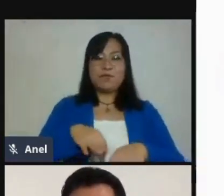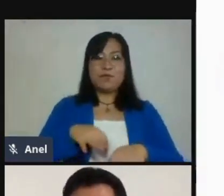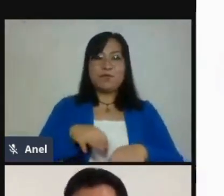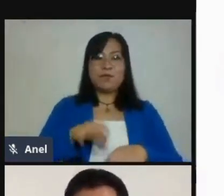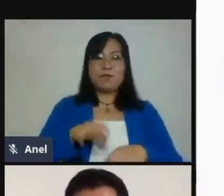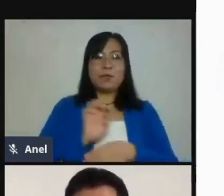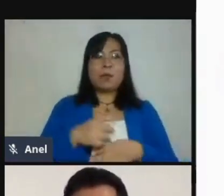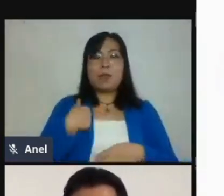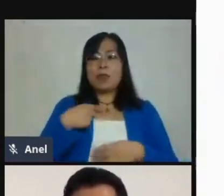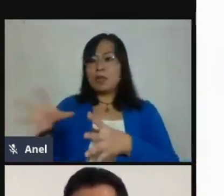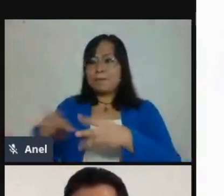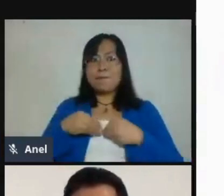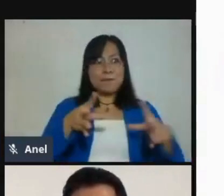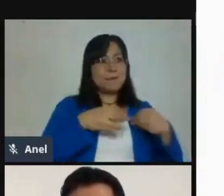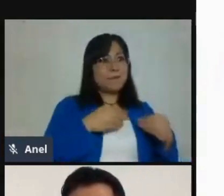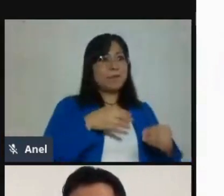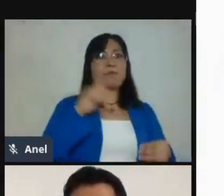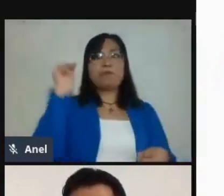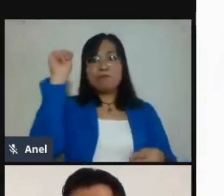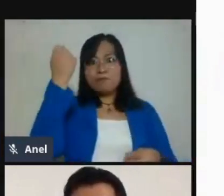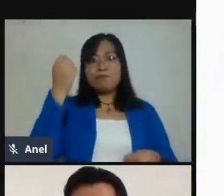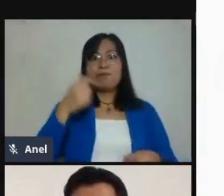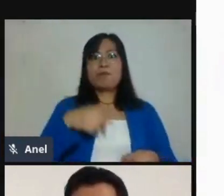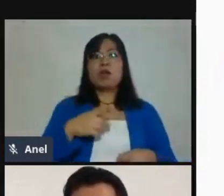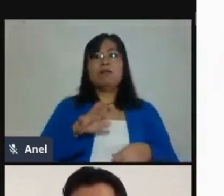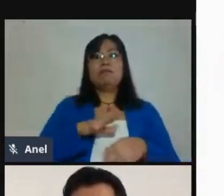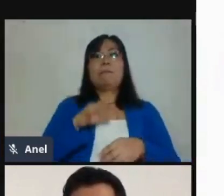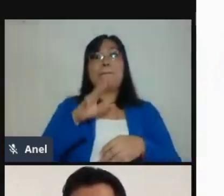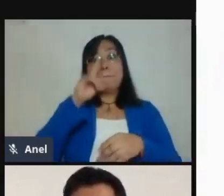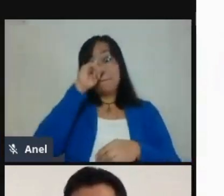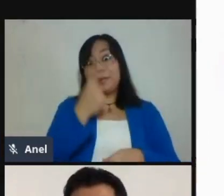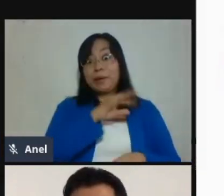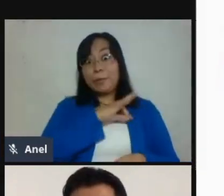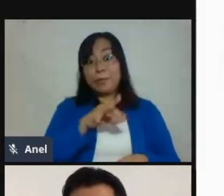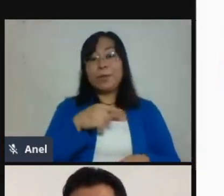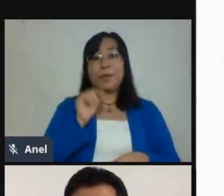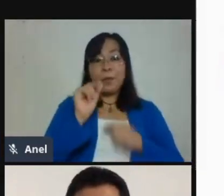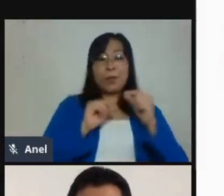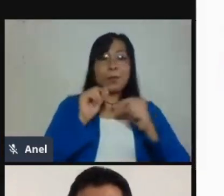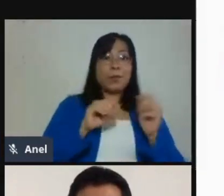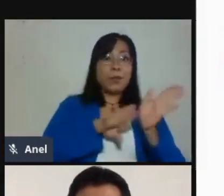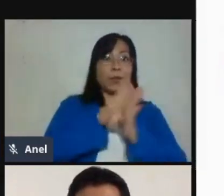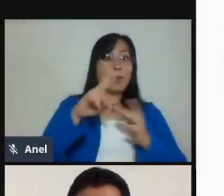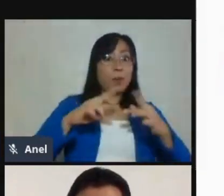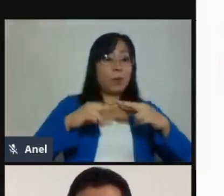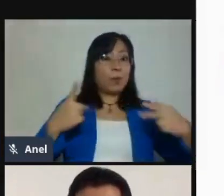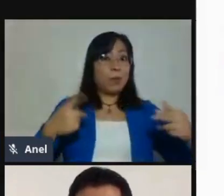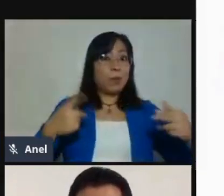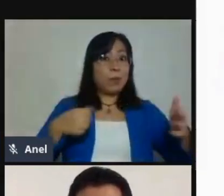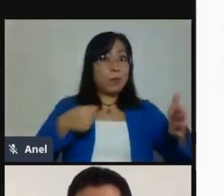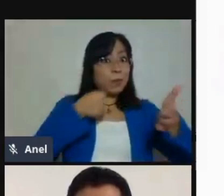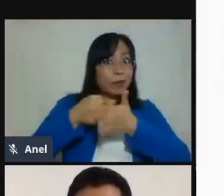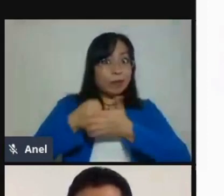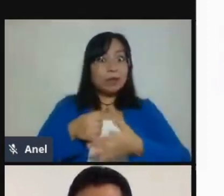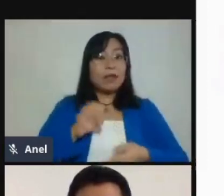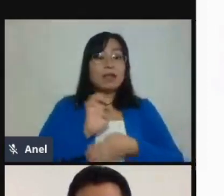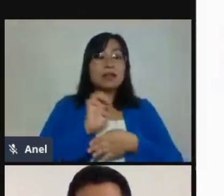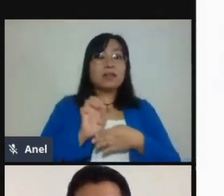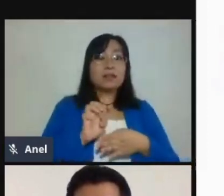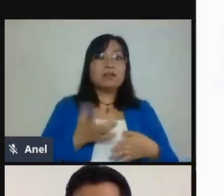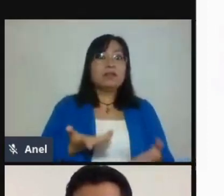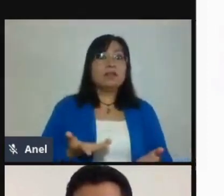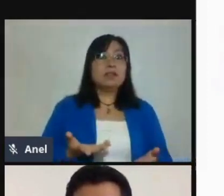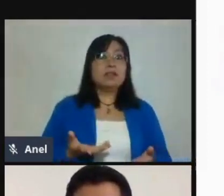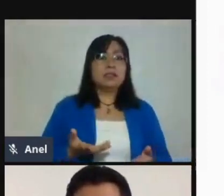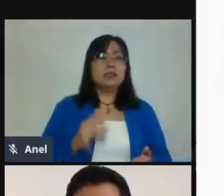una adopción tecnológica muy alta, pero aún así los nervios existían. Justo el día que lanzamos la indicación en que nos